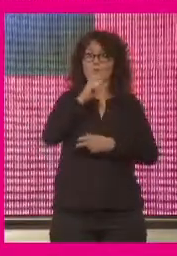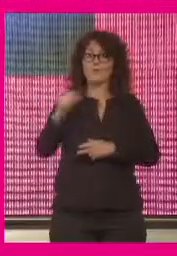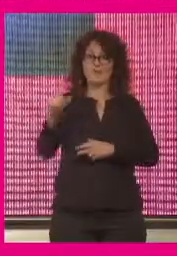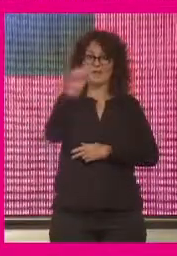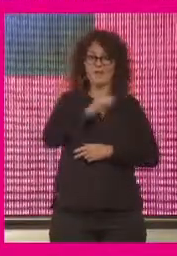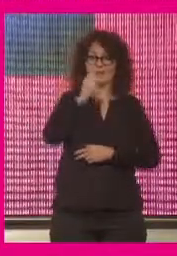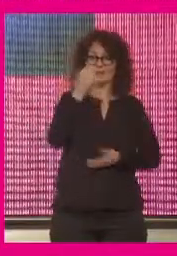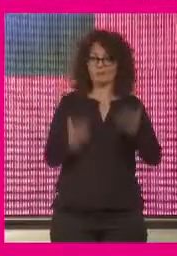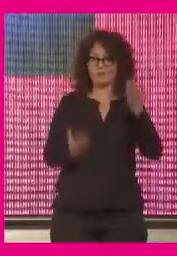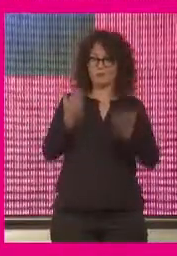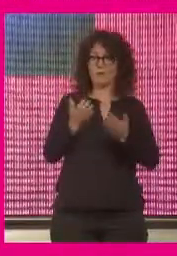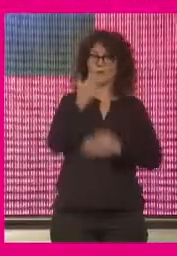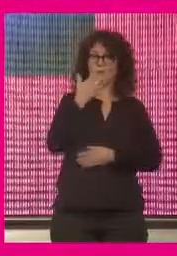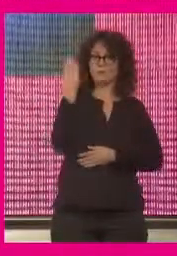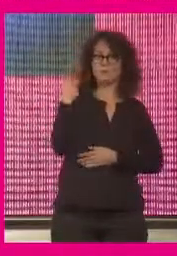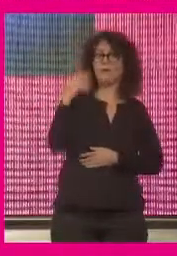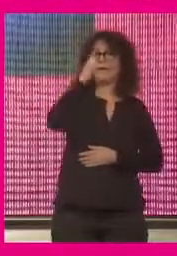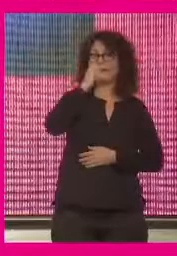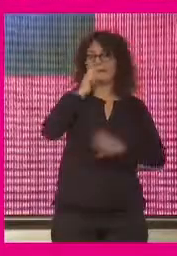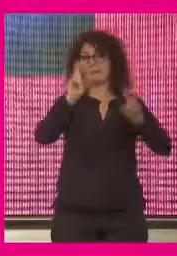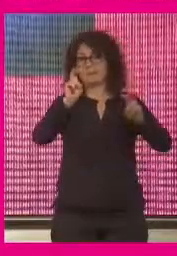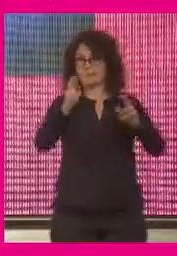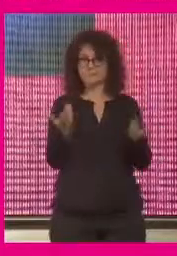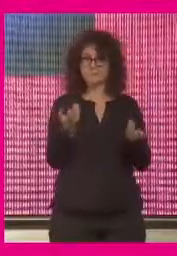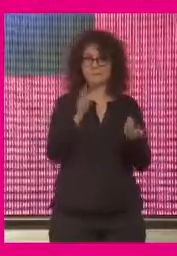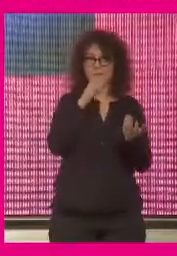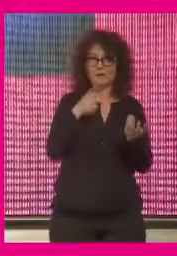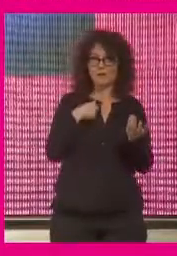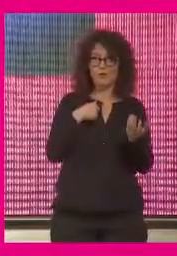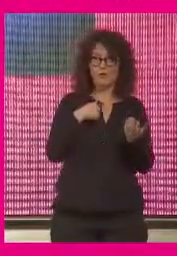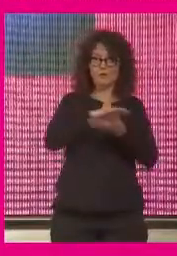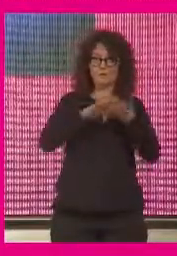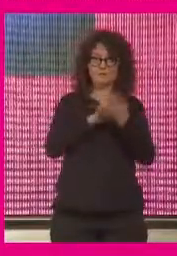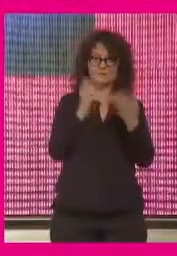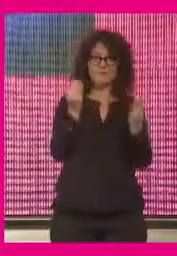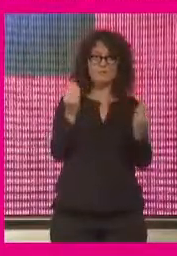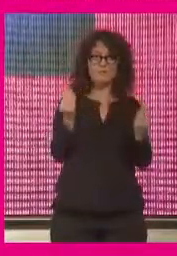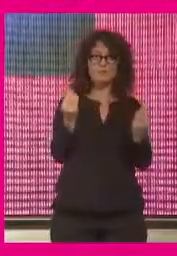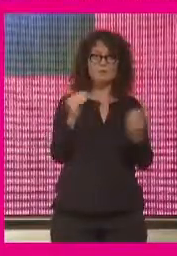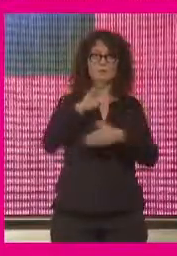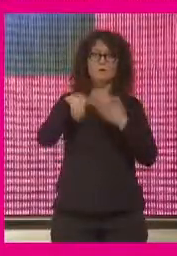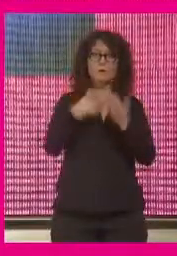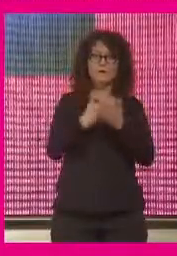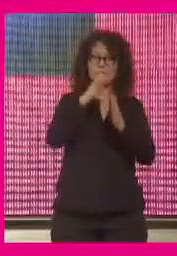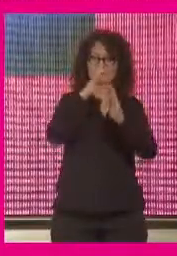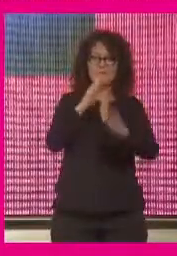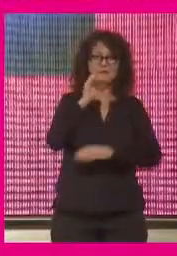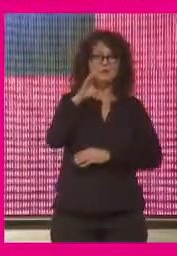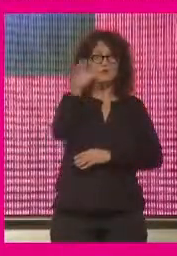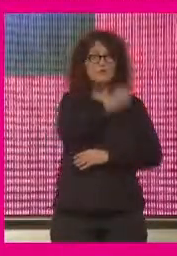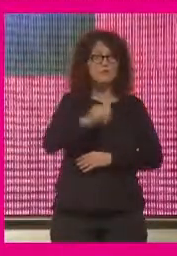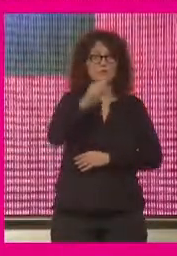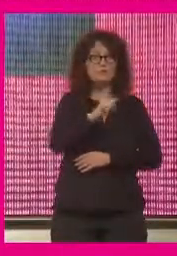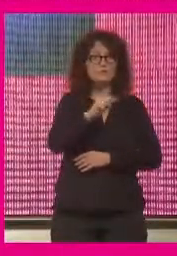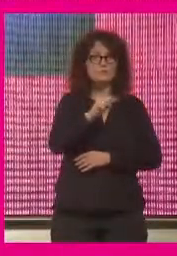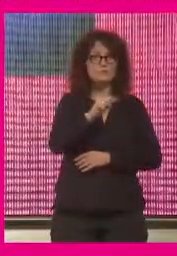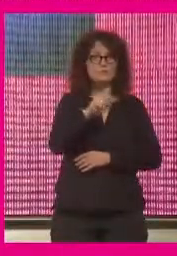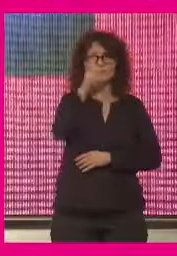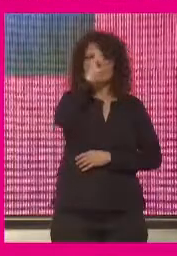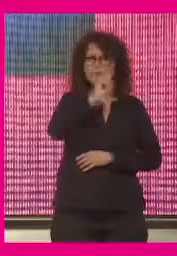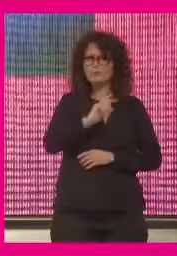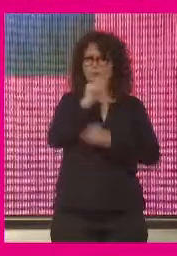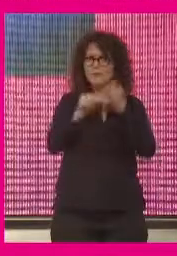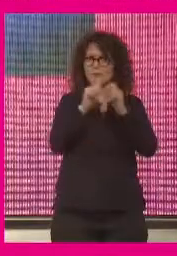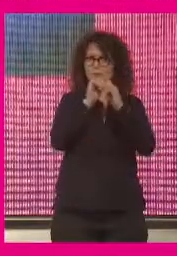cuando la famosa gripe que ahora ha salido tanto a colación hasta 10 o 15 años después no comprendieron que era un virus lo que